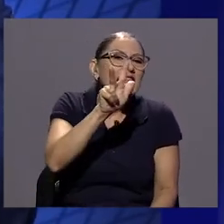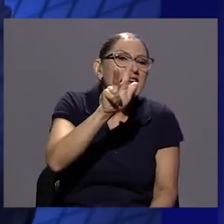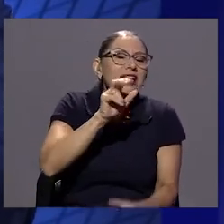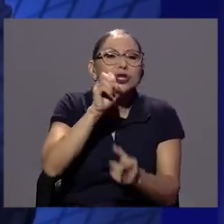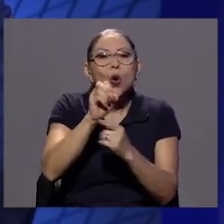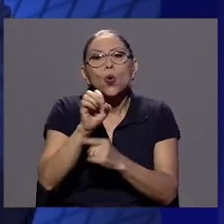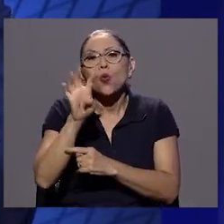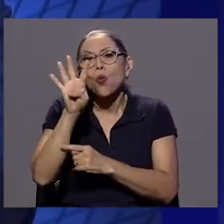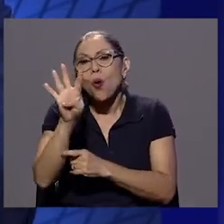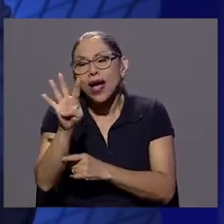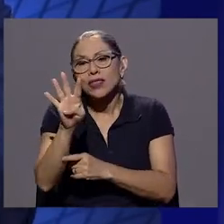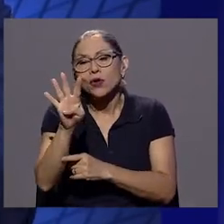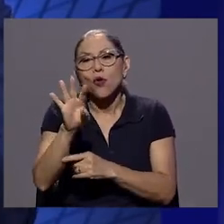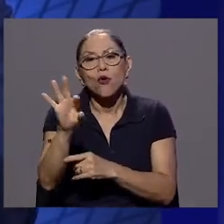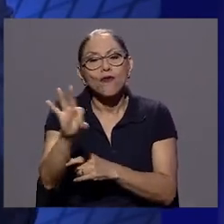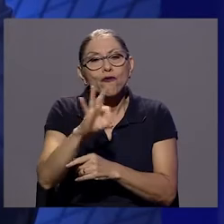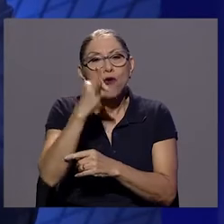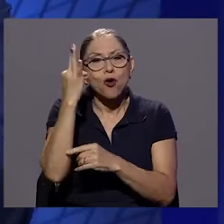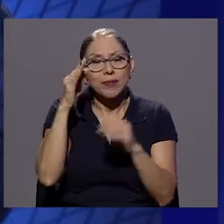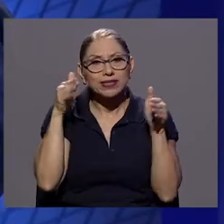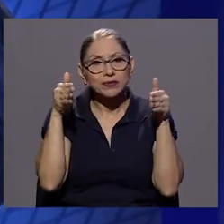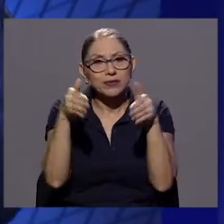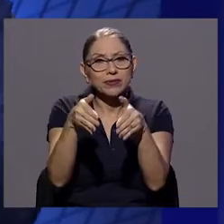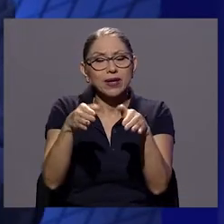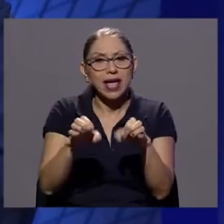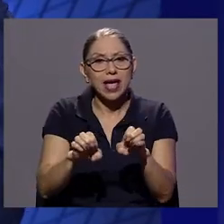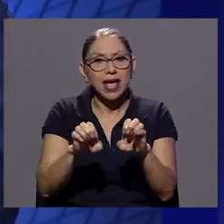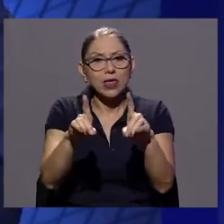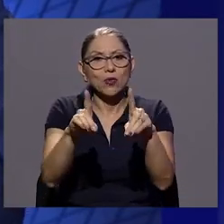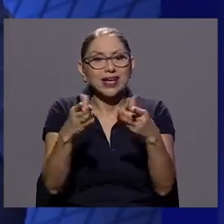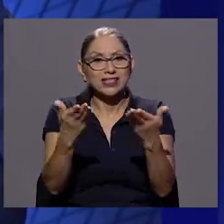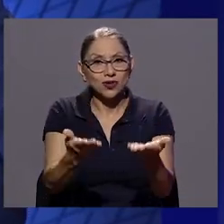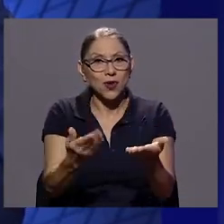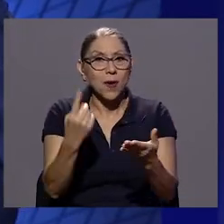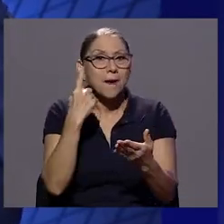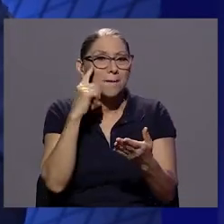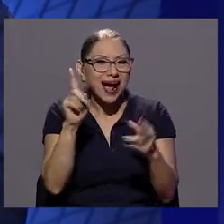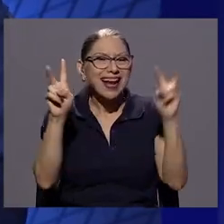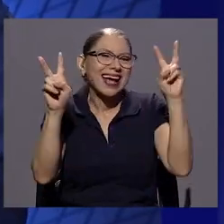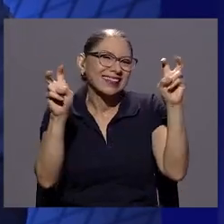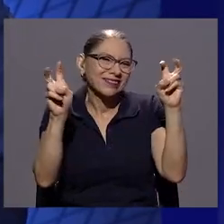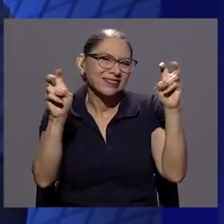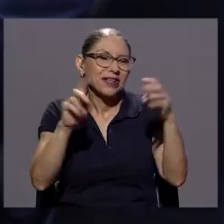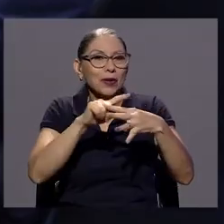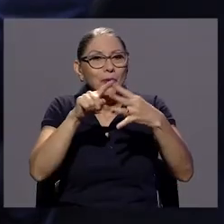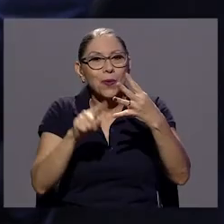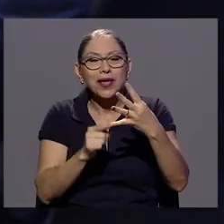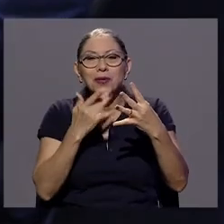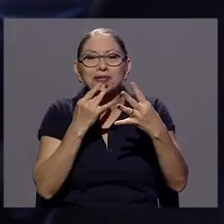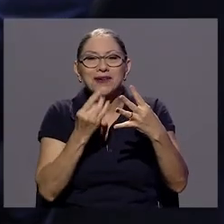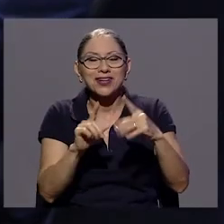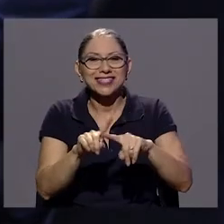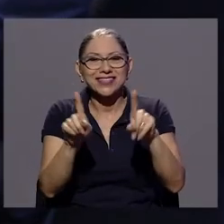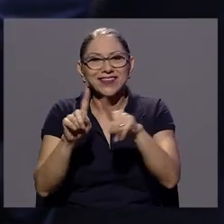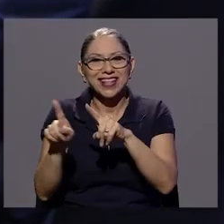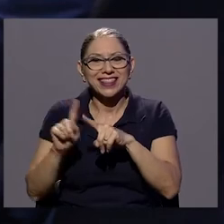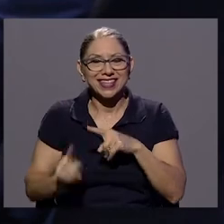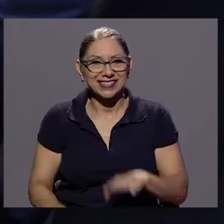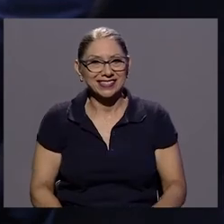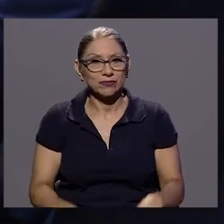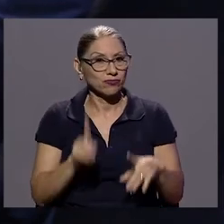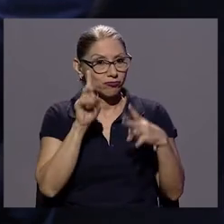o enfoques de programas de educación para poderle llegar a estos cuatro sabores, sabores diferentes. Con la información que ustedes